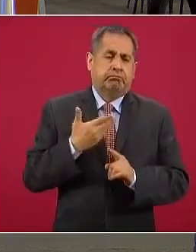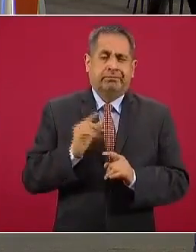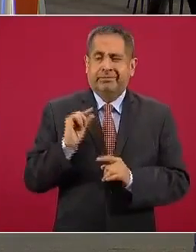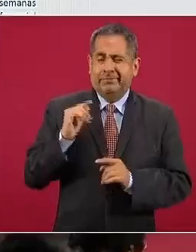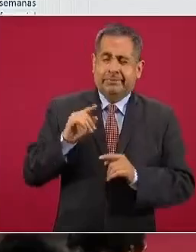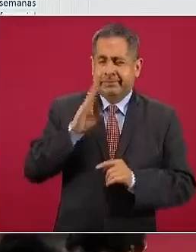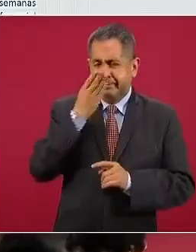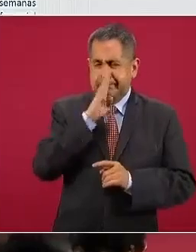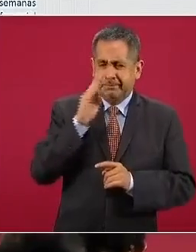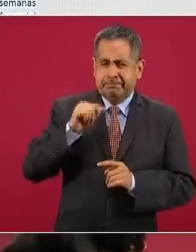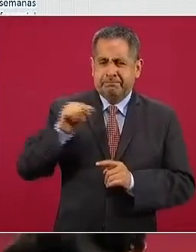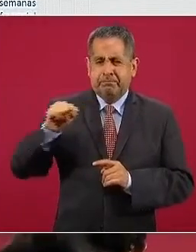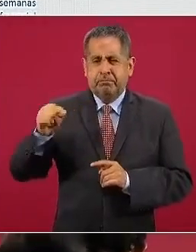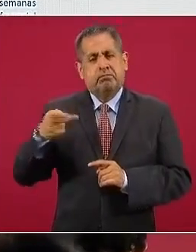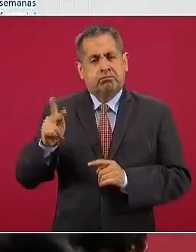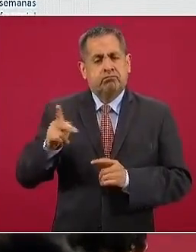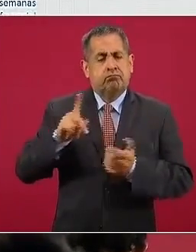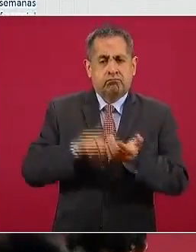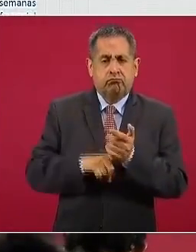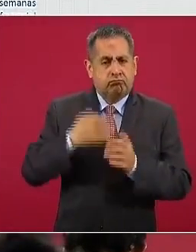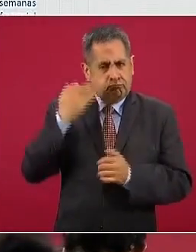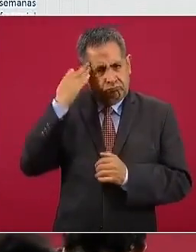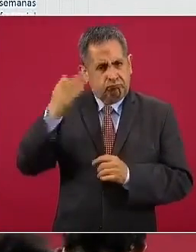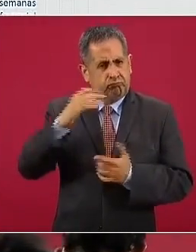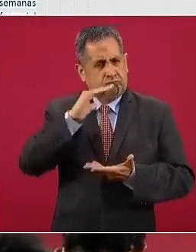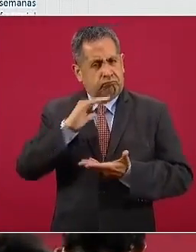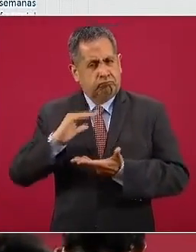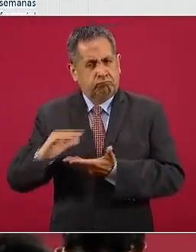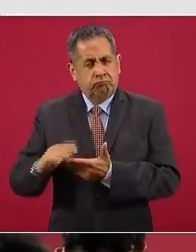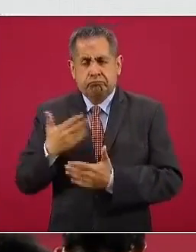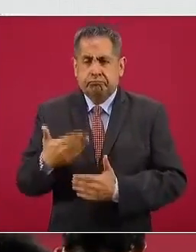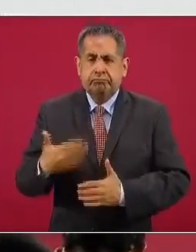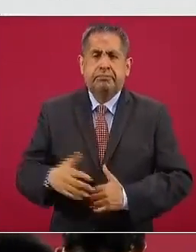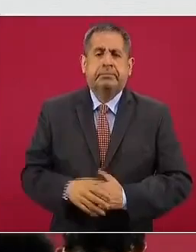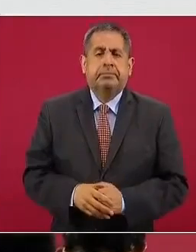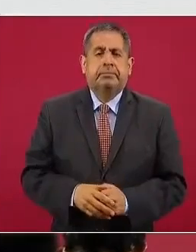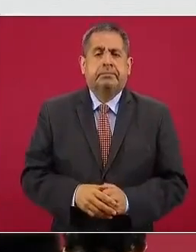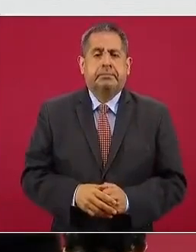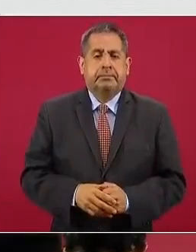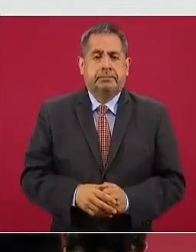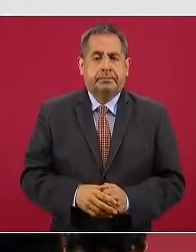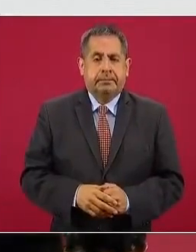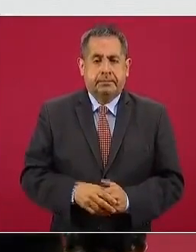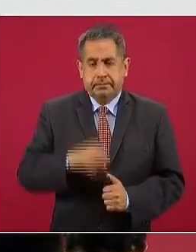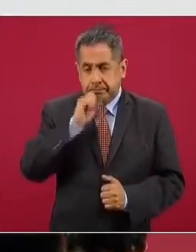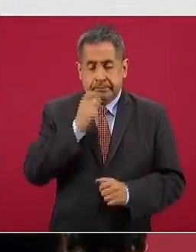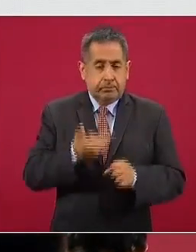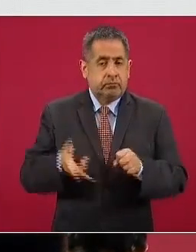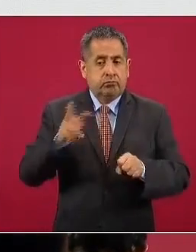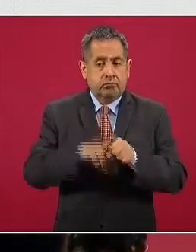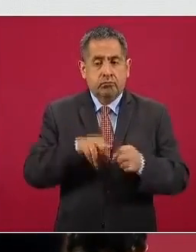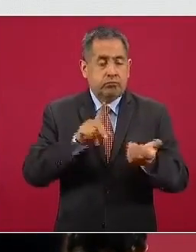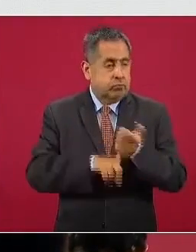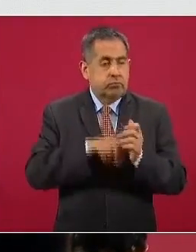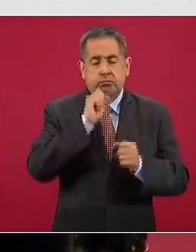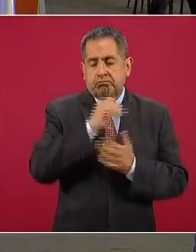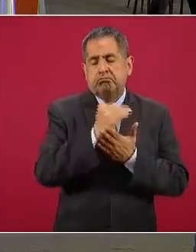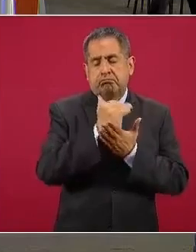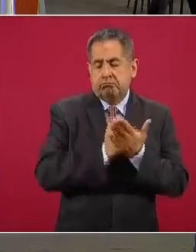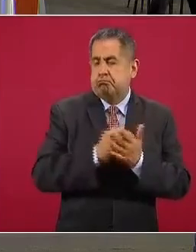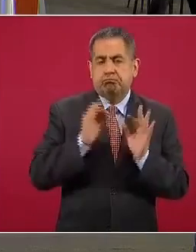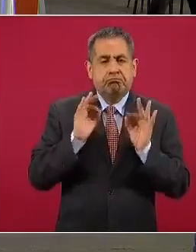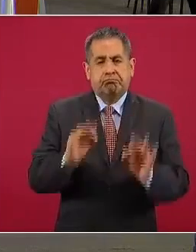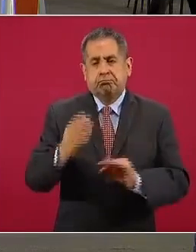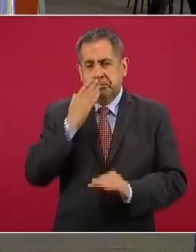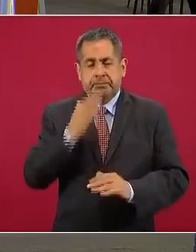semanas, pero en general con un periodo de descenso. La siguiente. Y la ocupación hospitalaria también en descenso. La